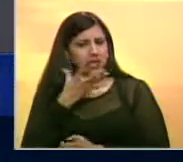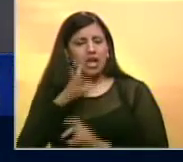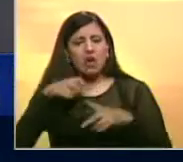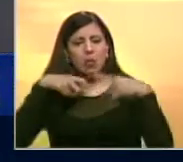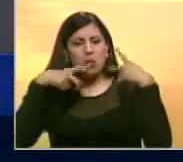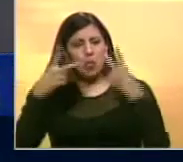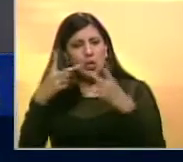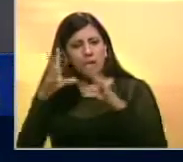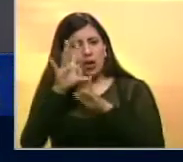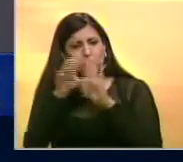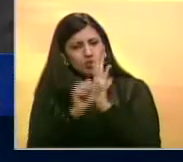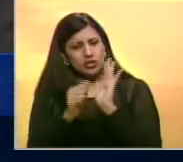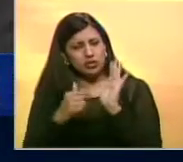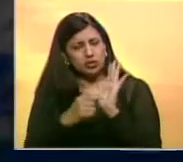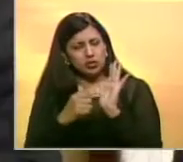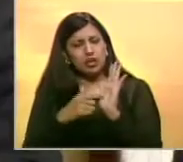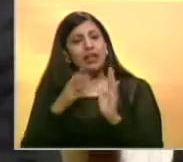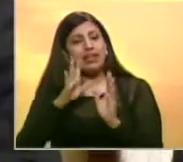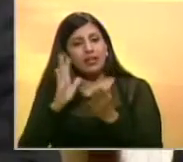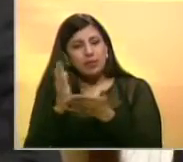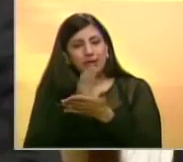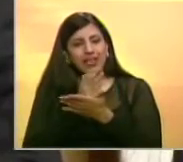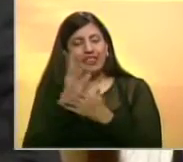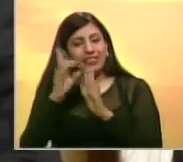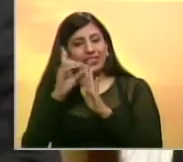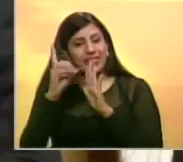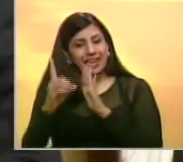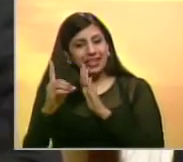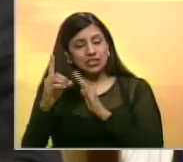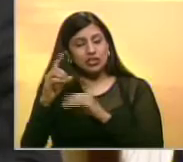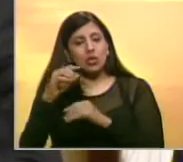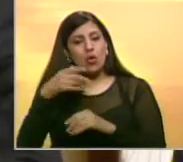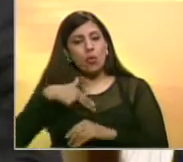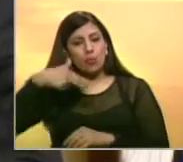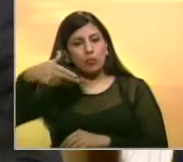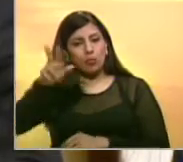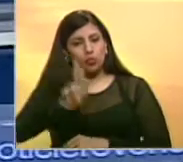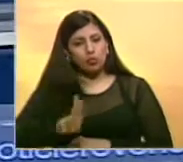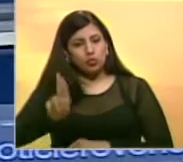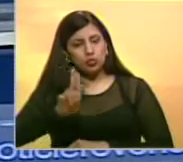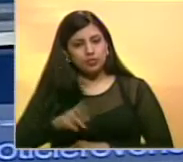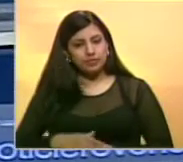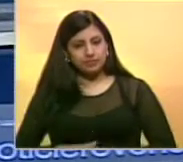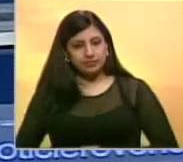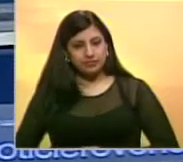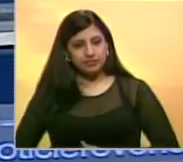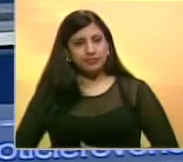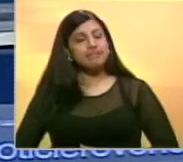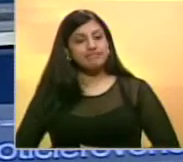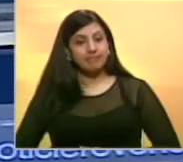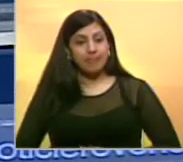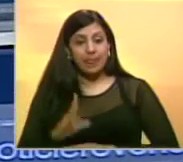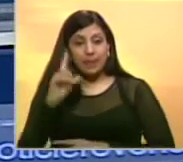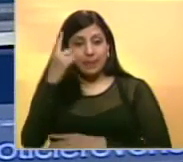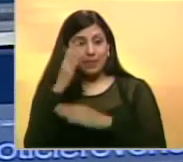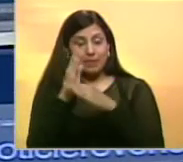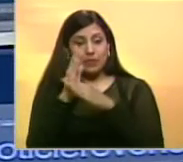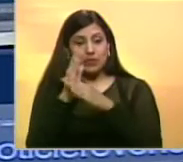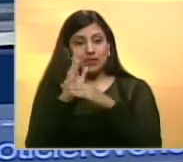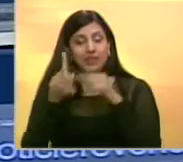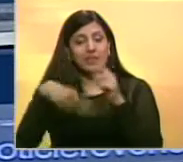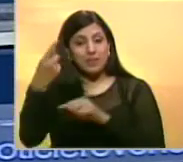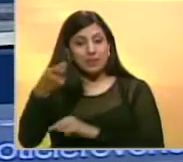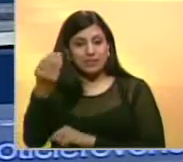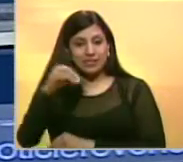segunda enmienda de la Constitución que recoge el derecho en el porte de armas. Bien, vamos a hacer una pausa.